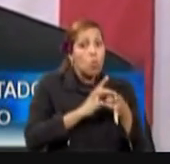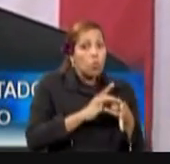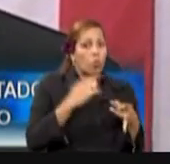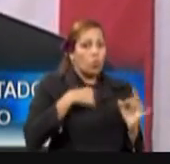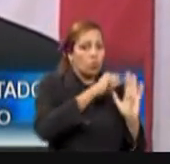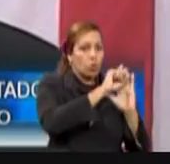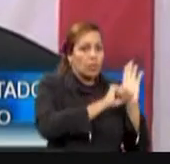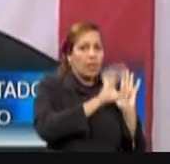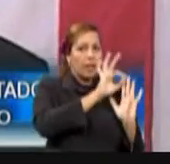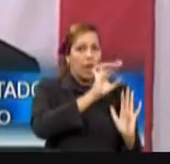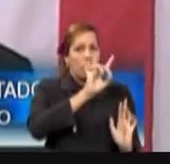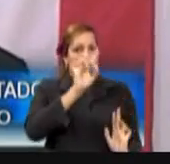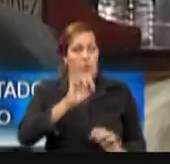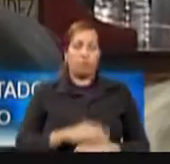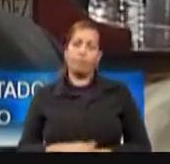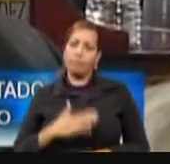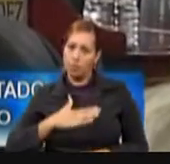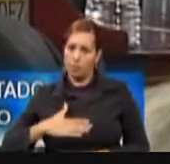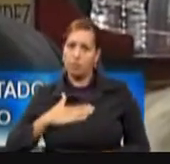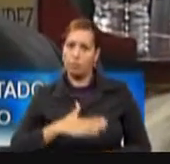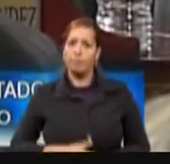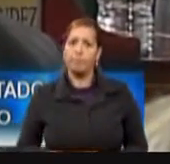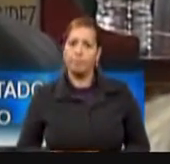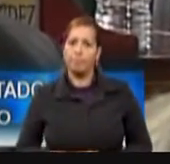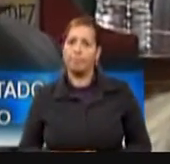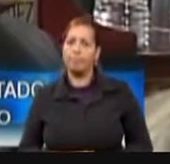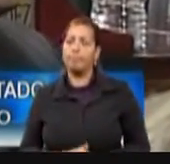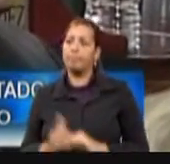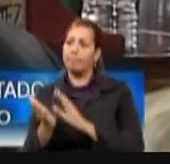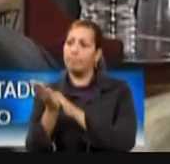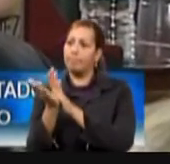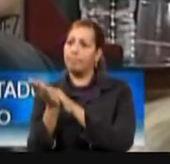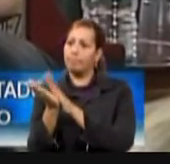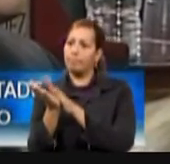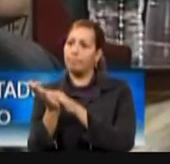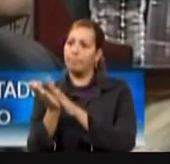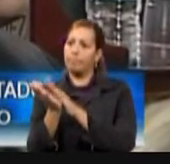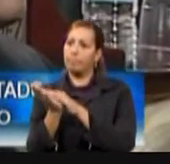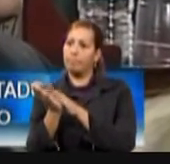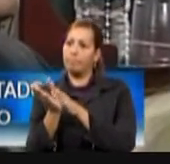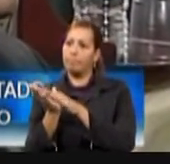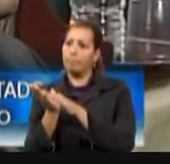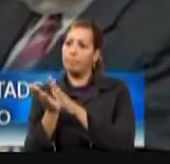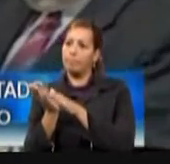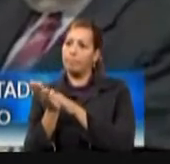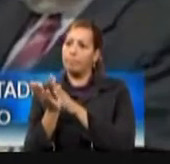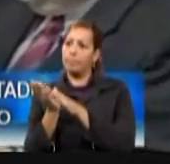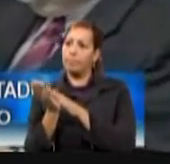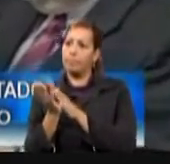estatales. Aplausos Aplausos Aplausos Aplausos Aplausos